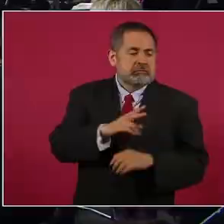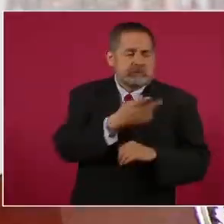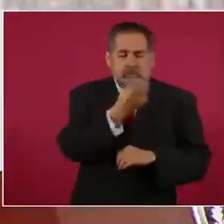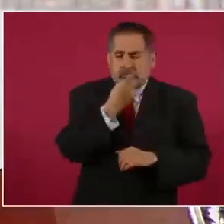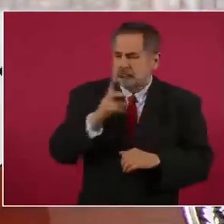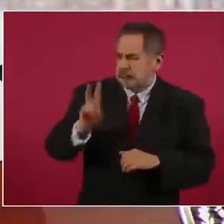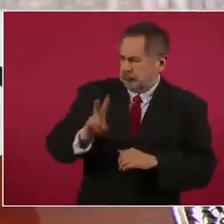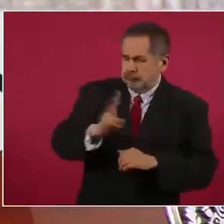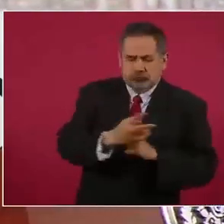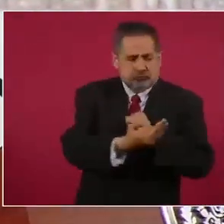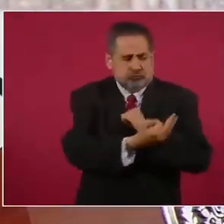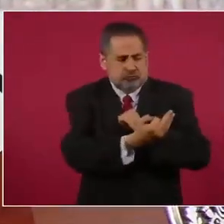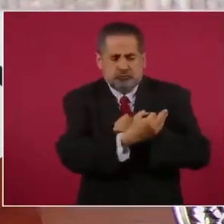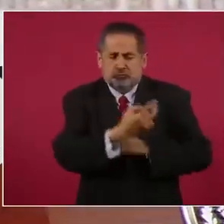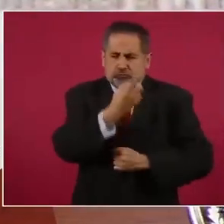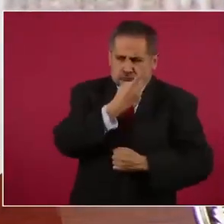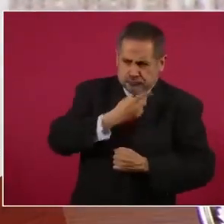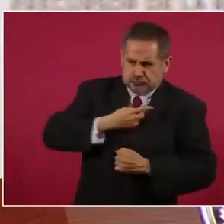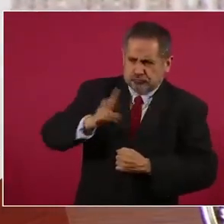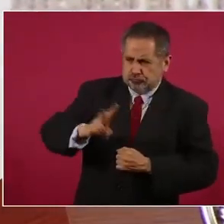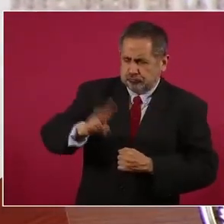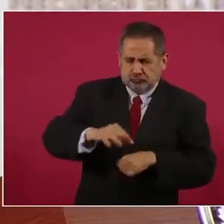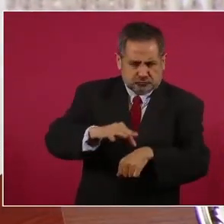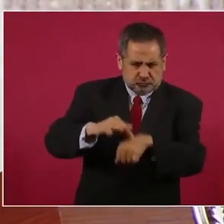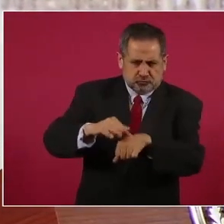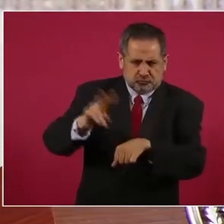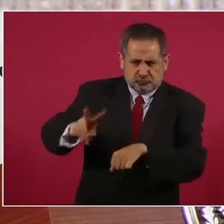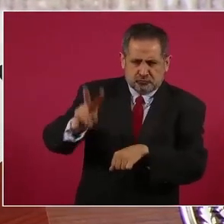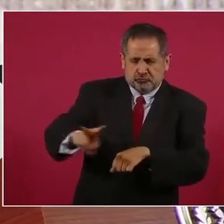de muy buena fuente.